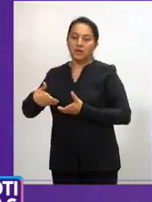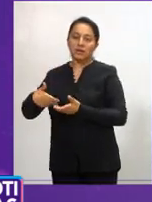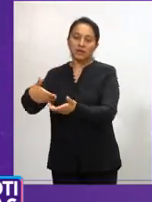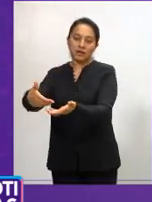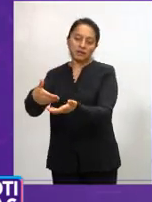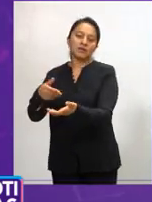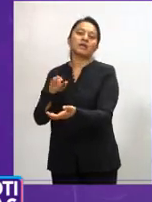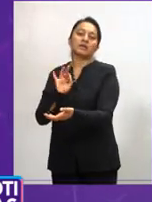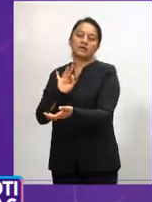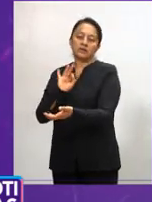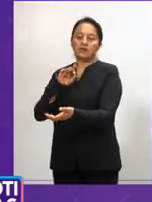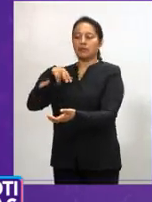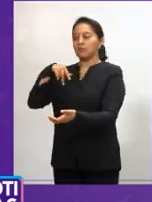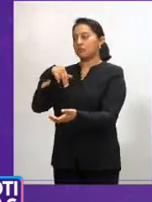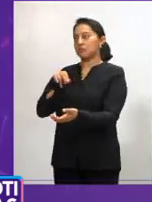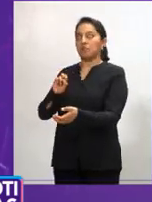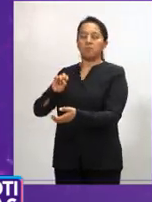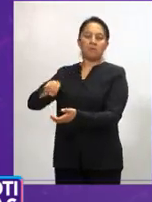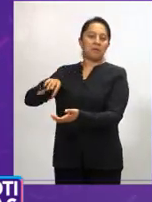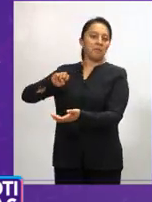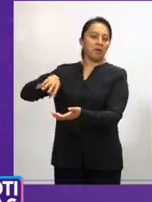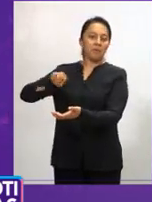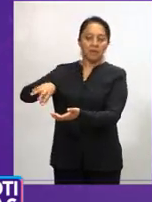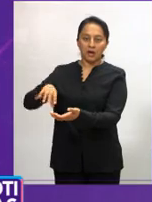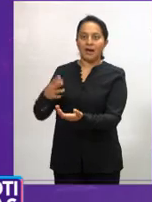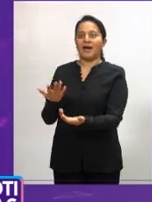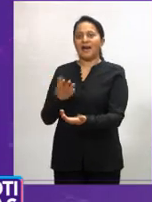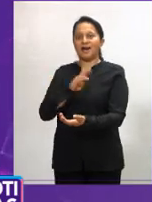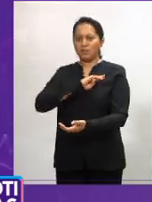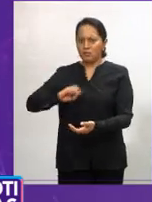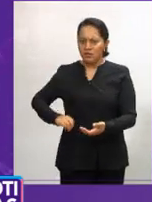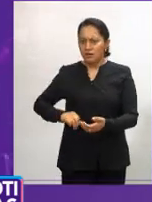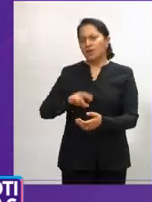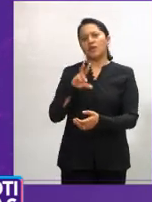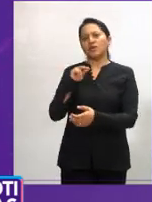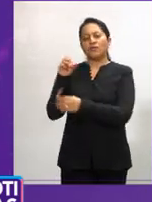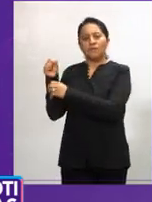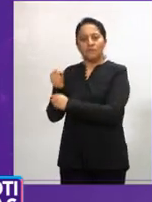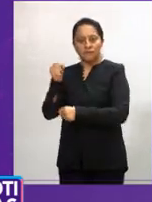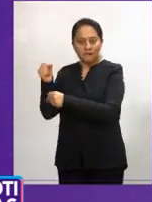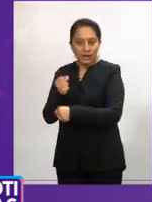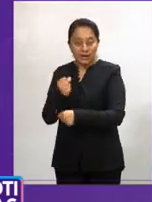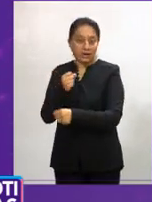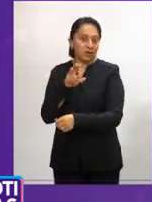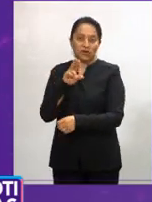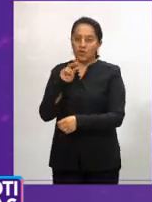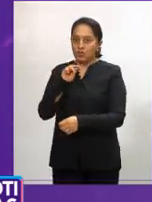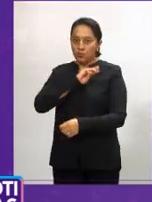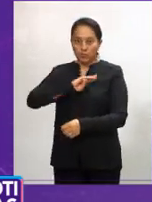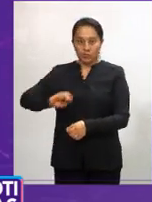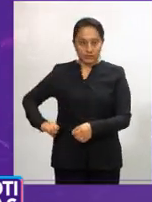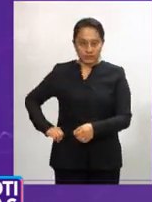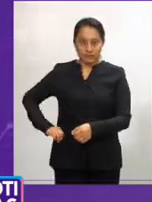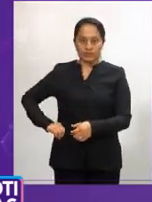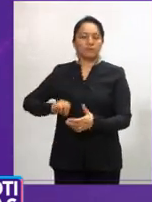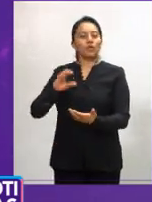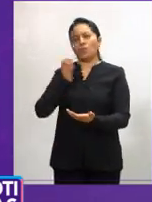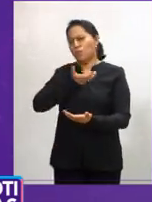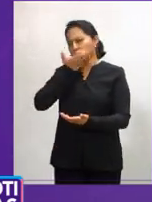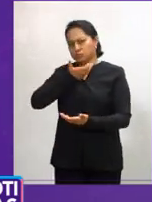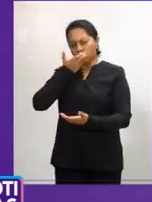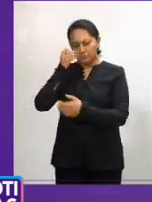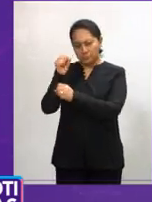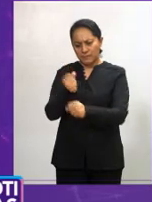Recordemos, van a decir, ¿por qué el municipio no barre? El municipio no tiene esa obligación de barrer. El municipio barre, como